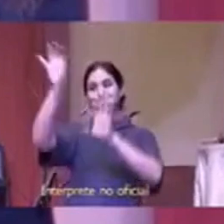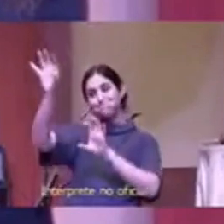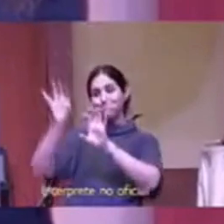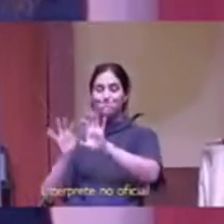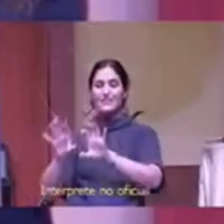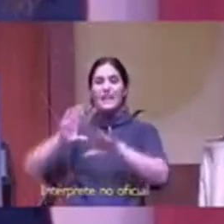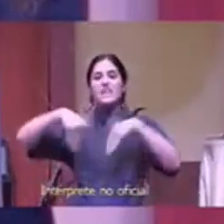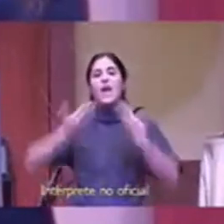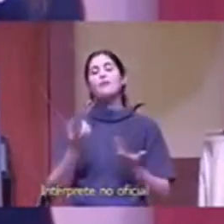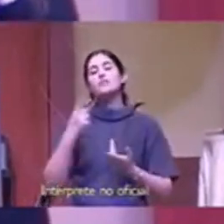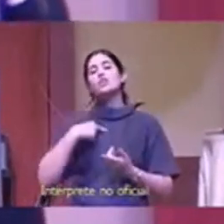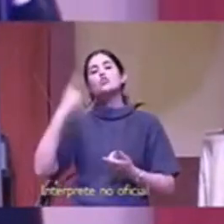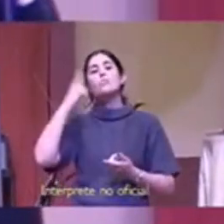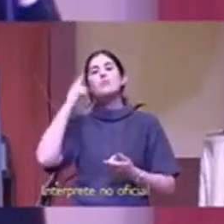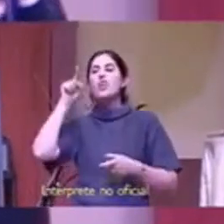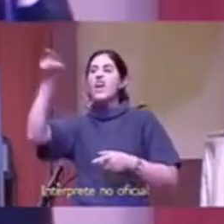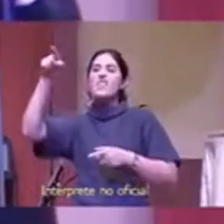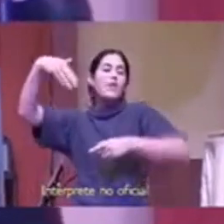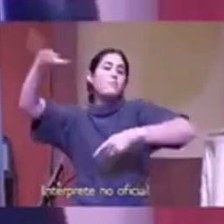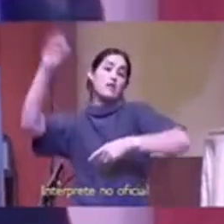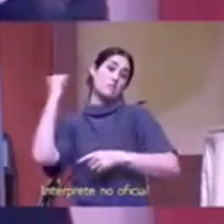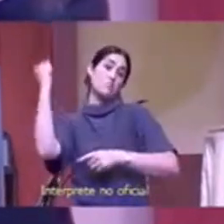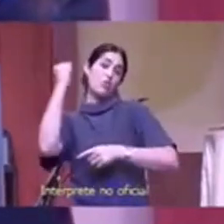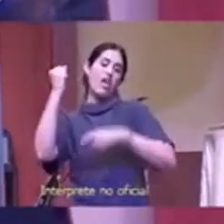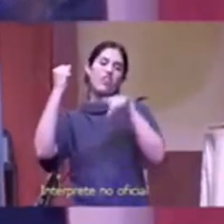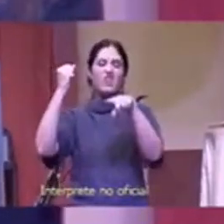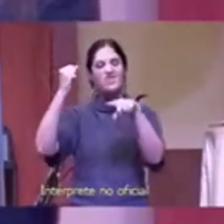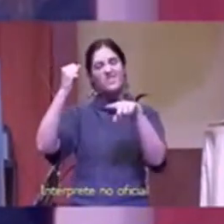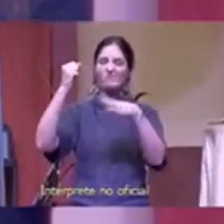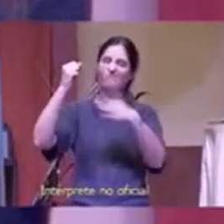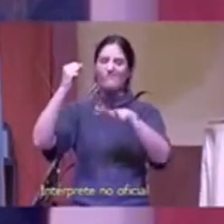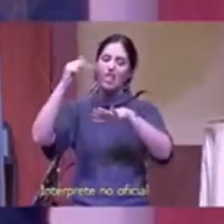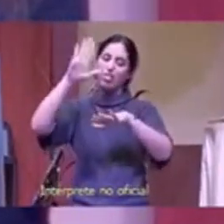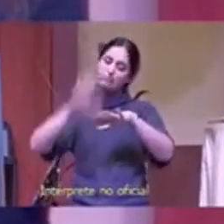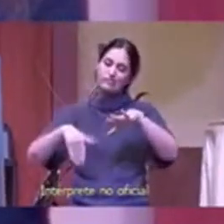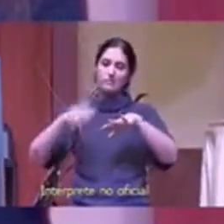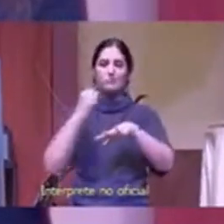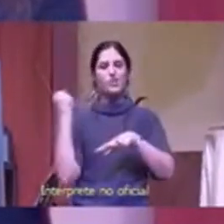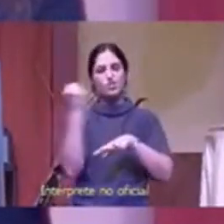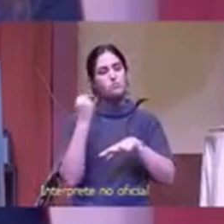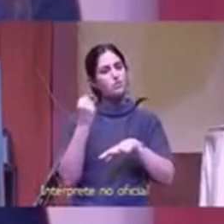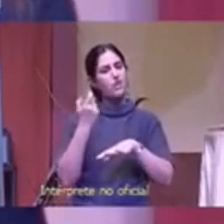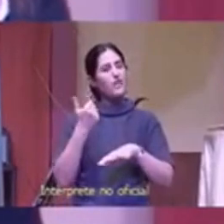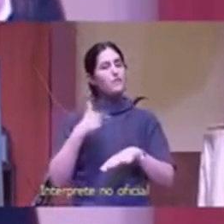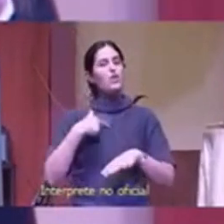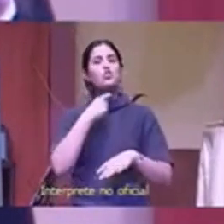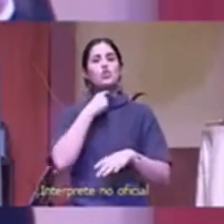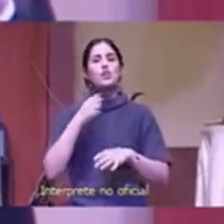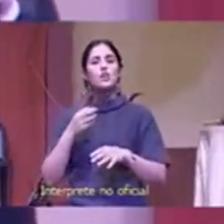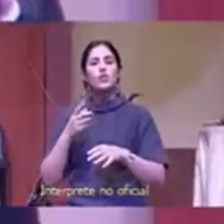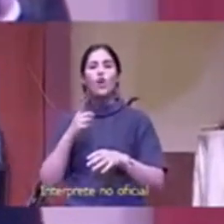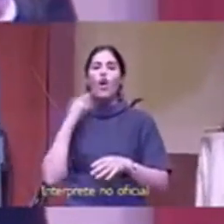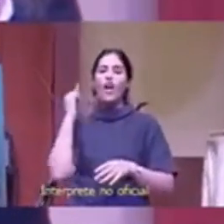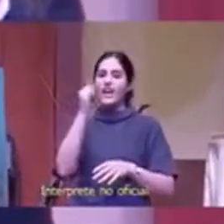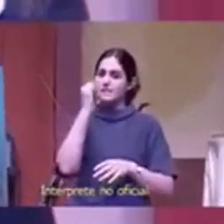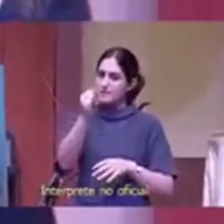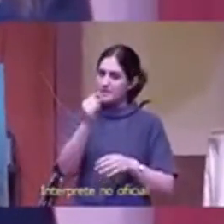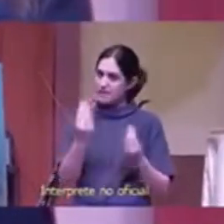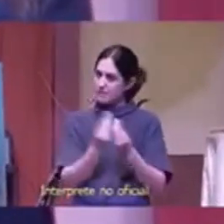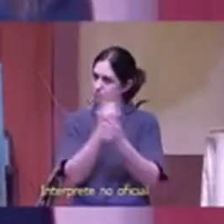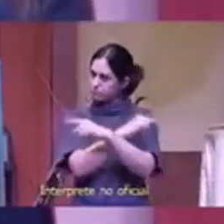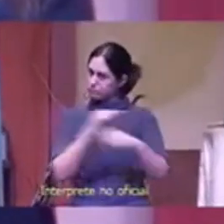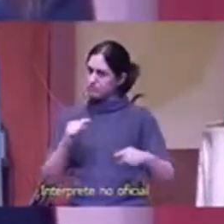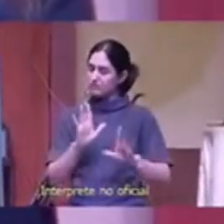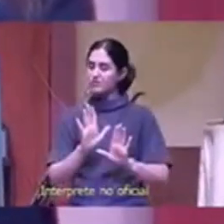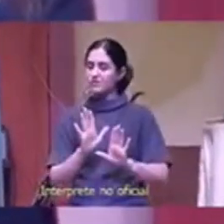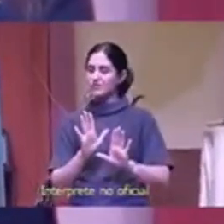de seguir les voy a explicar una cosa antes de ser profesor en la china